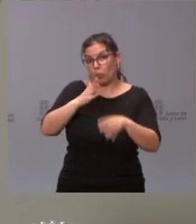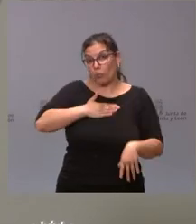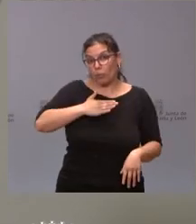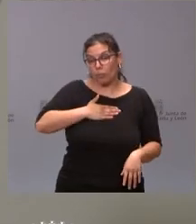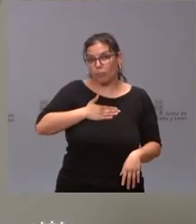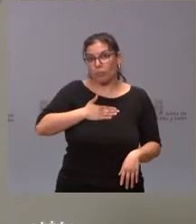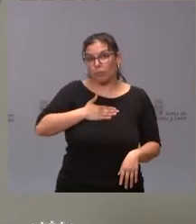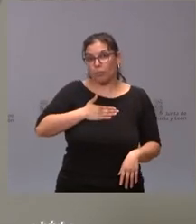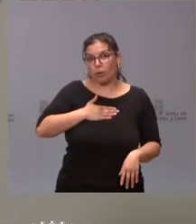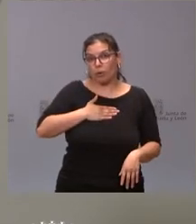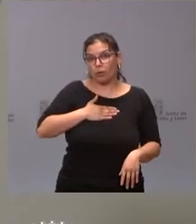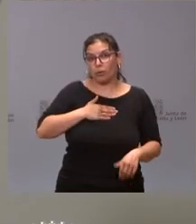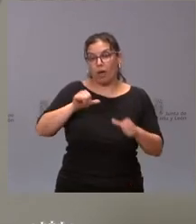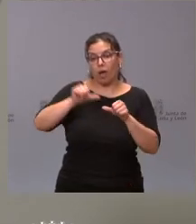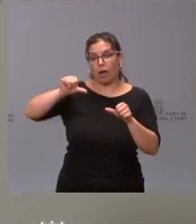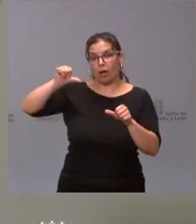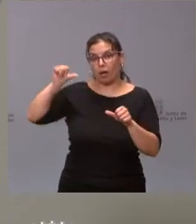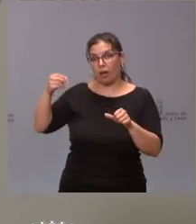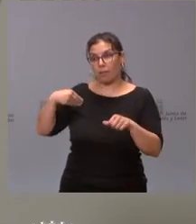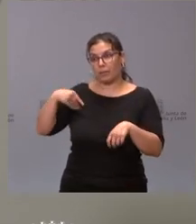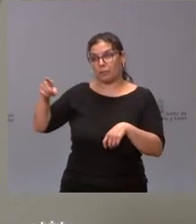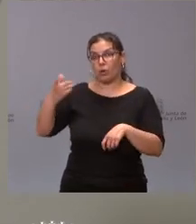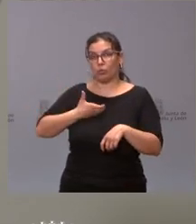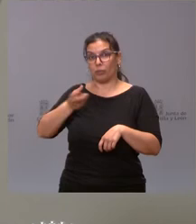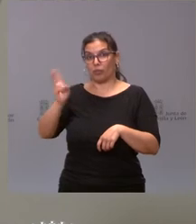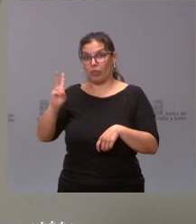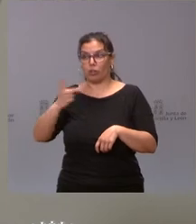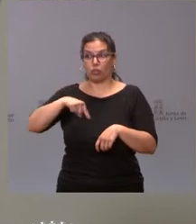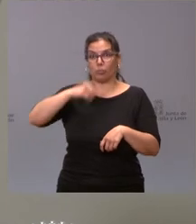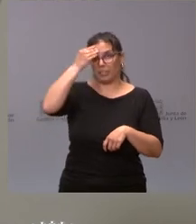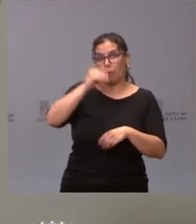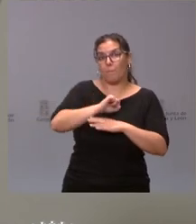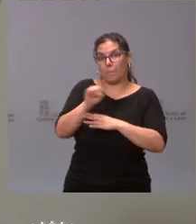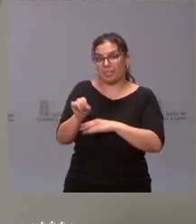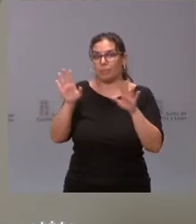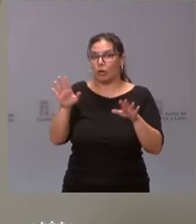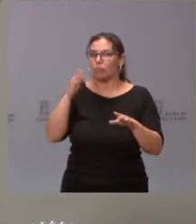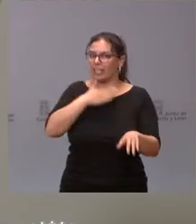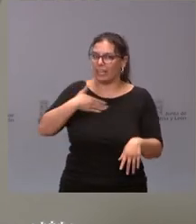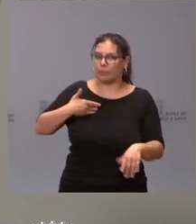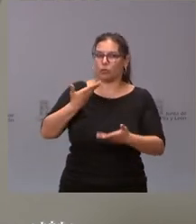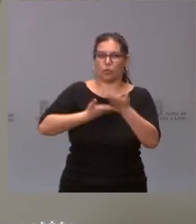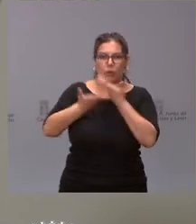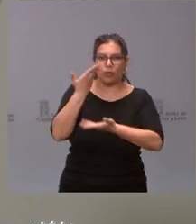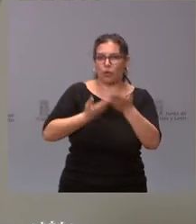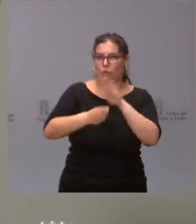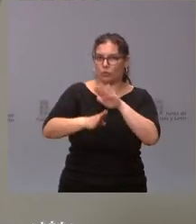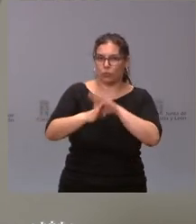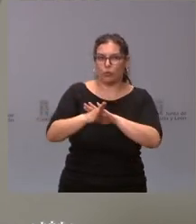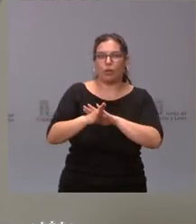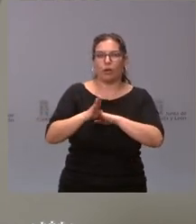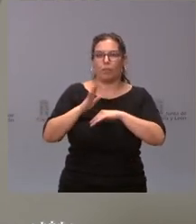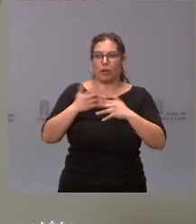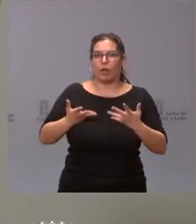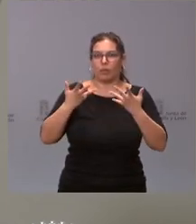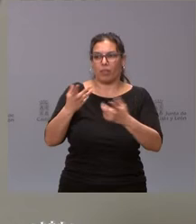mayor que el que venía señalando el propio ayuntamiento de Valladolid, pero la idea es seguir colaborando con los ayuntamientos en esta competencia que también